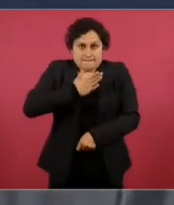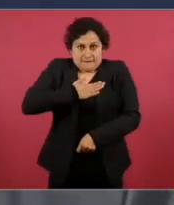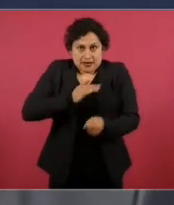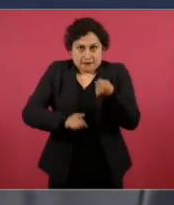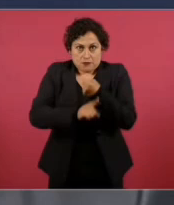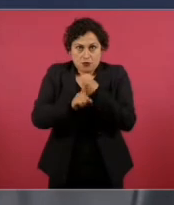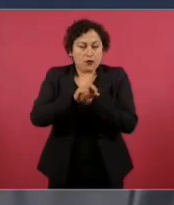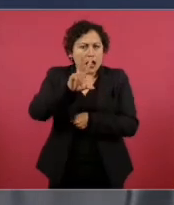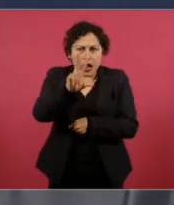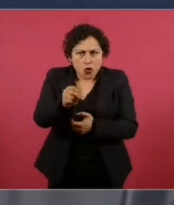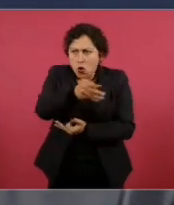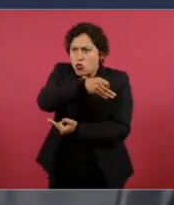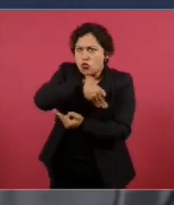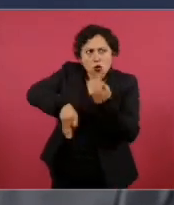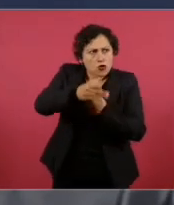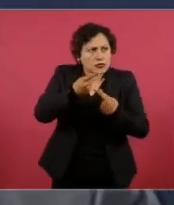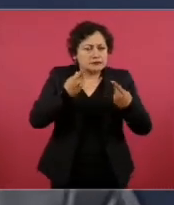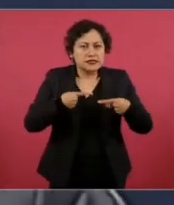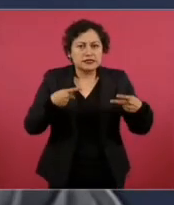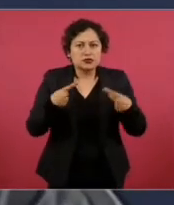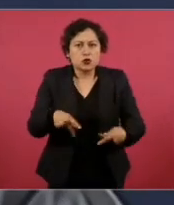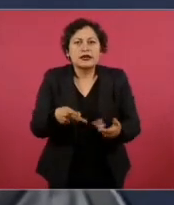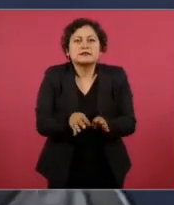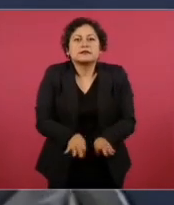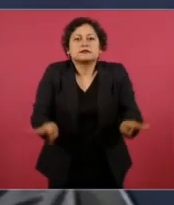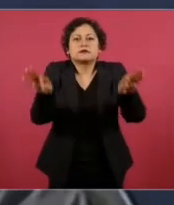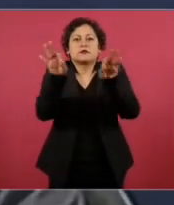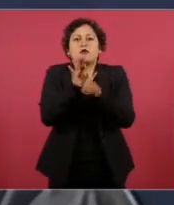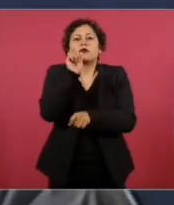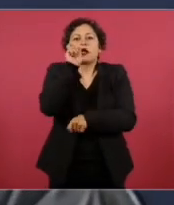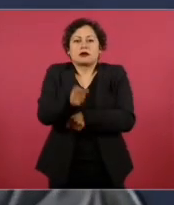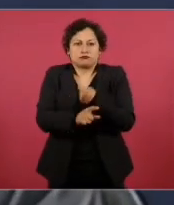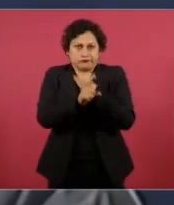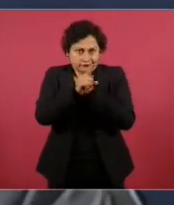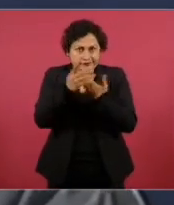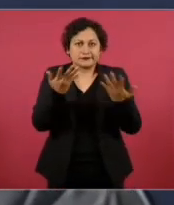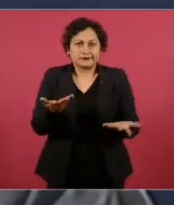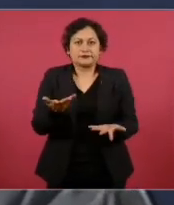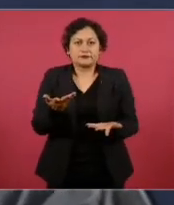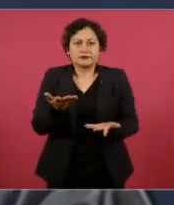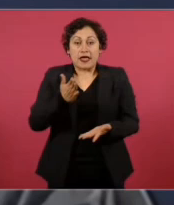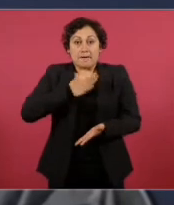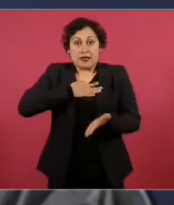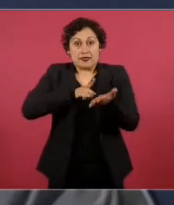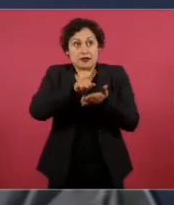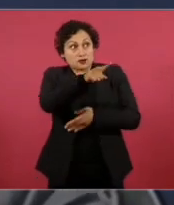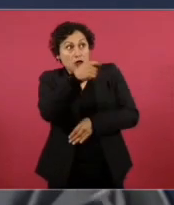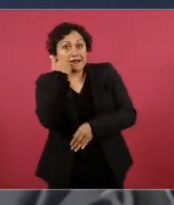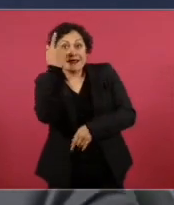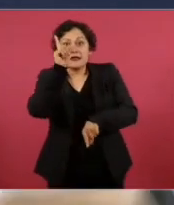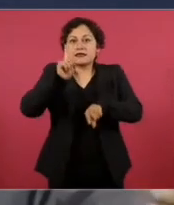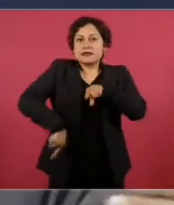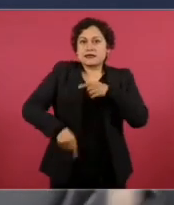te ataña a ti, le ataña a cualquier ciudadano. O sea, me están queriendo quitar un derecho. ¿Qué derecho? El